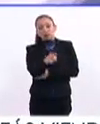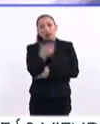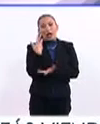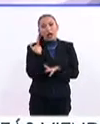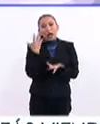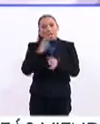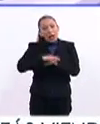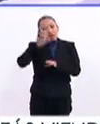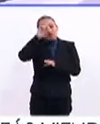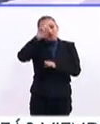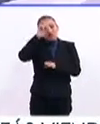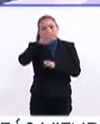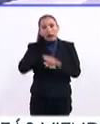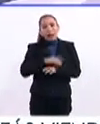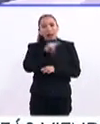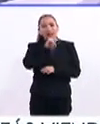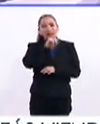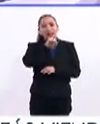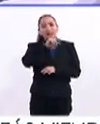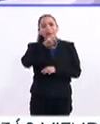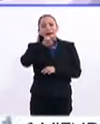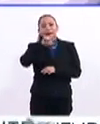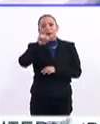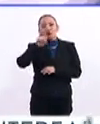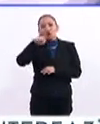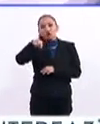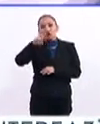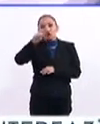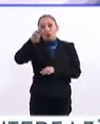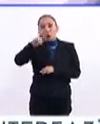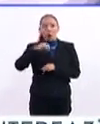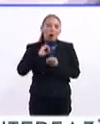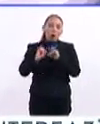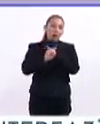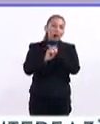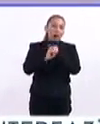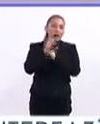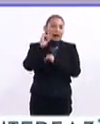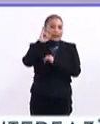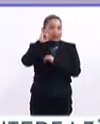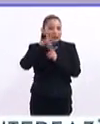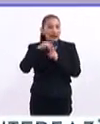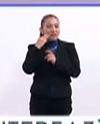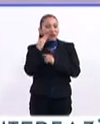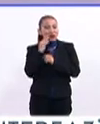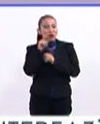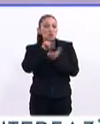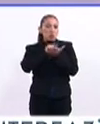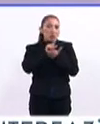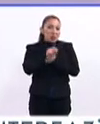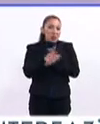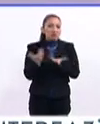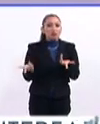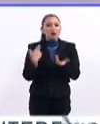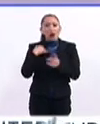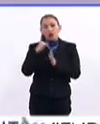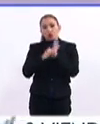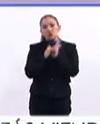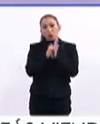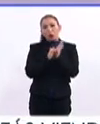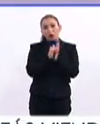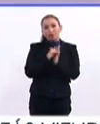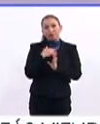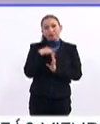página de internet muy activa, ¿no? Sí, TrixiaValle.com y todas mis redes sociales en Instagram, Facebook, Twitter y en YouTube